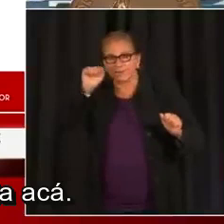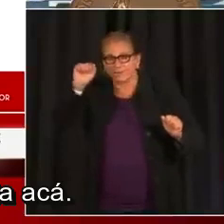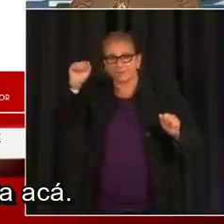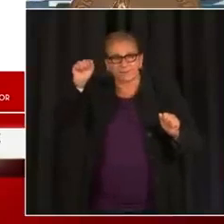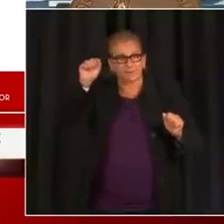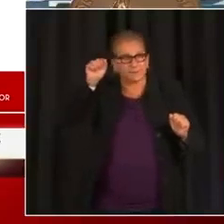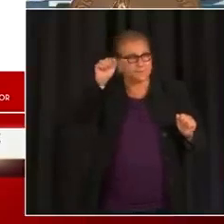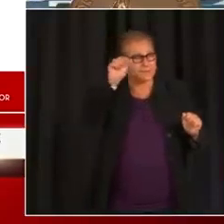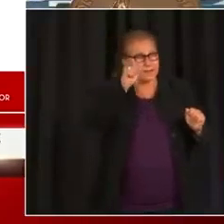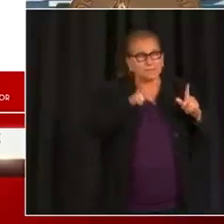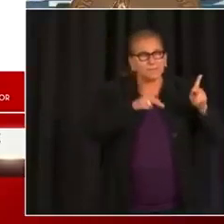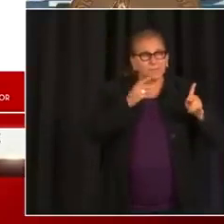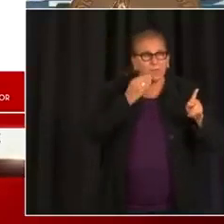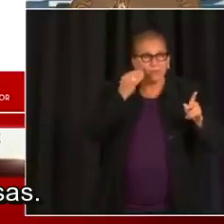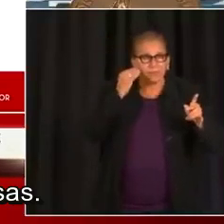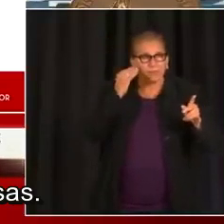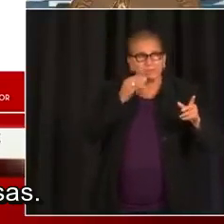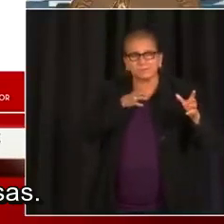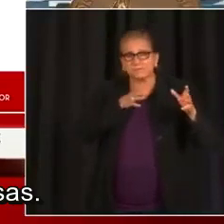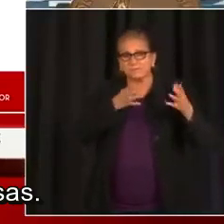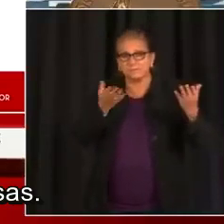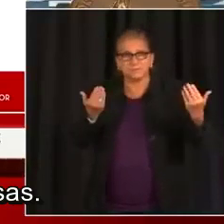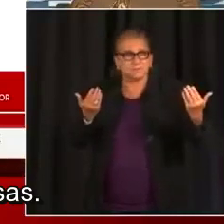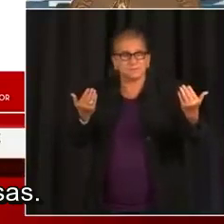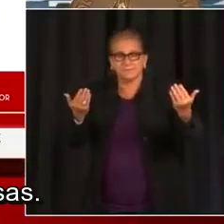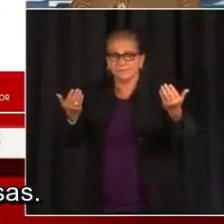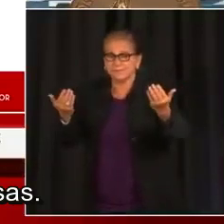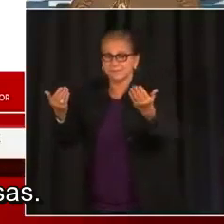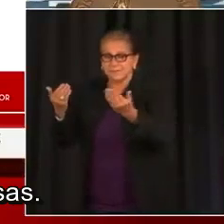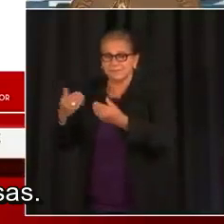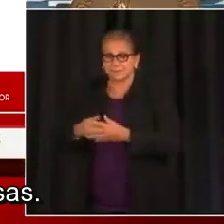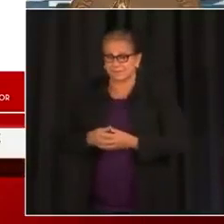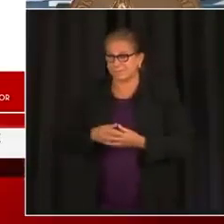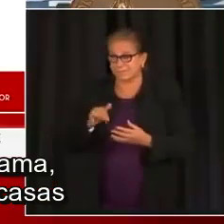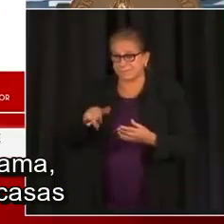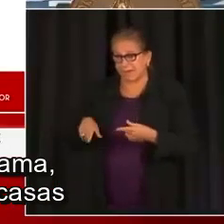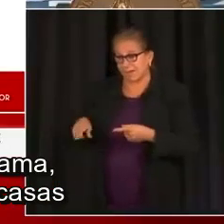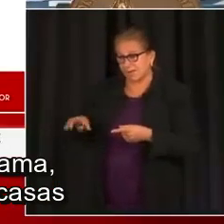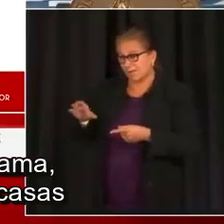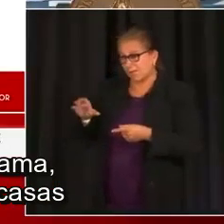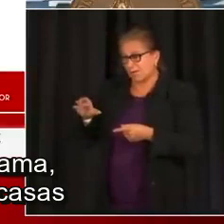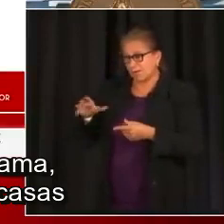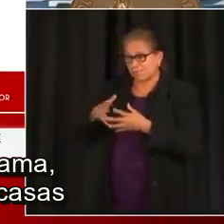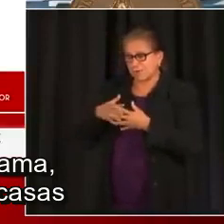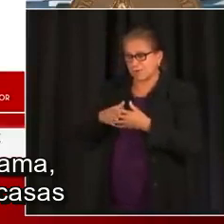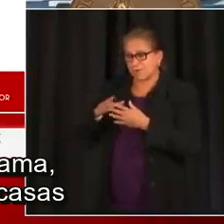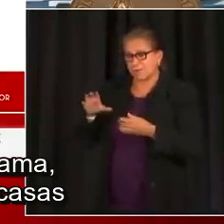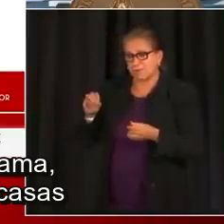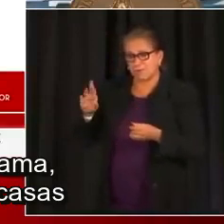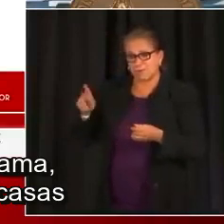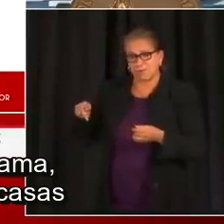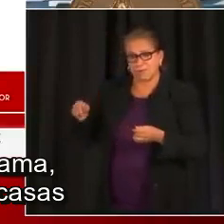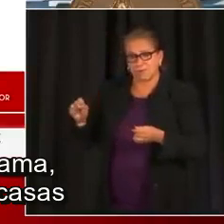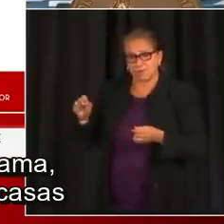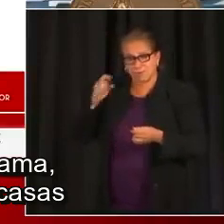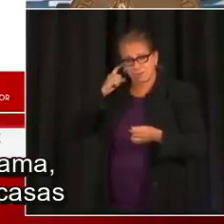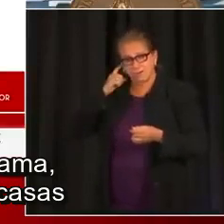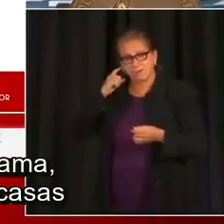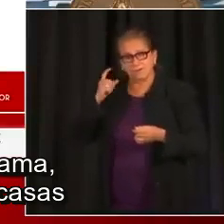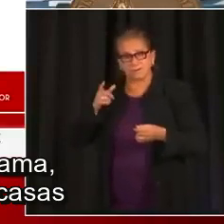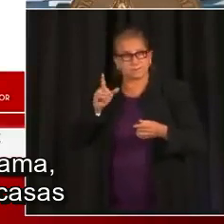Pernworth para acá. Y están tocando en todas las casas y desde que lanzamos este programa, hemos